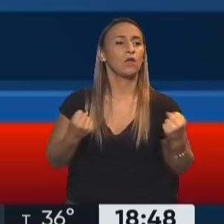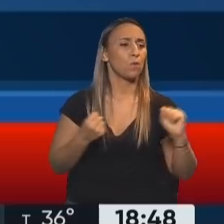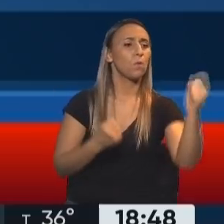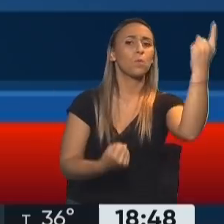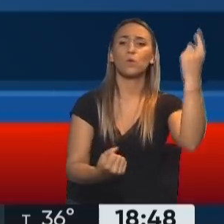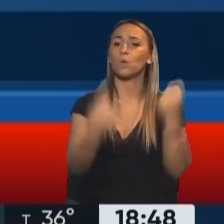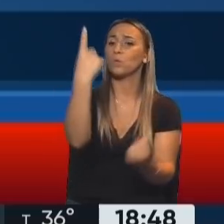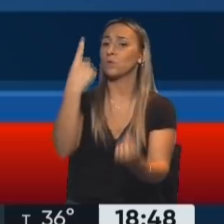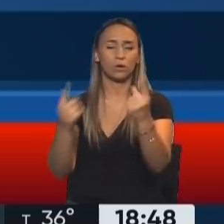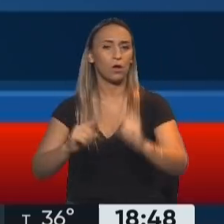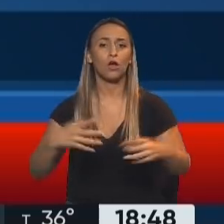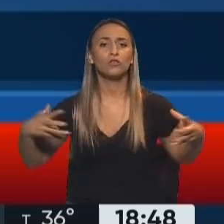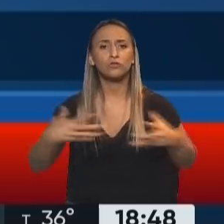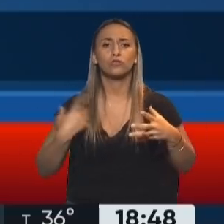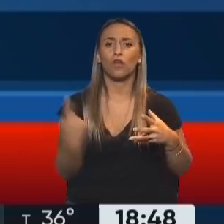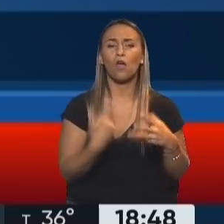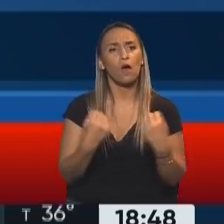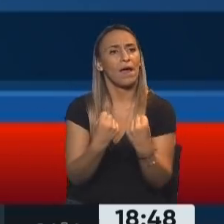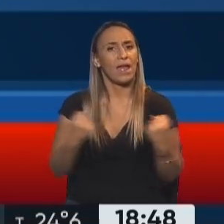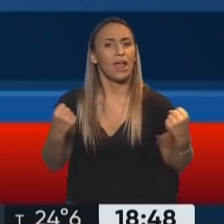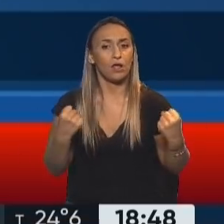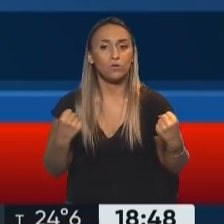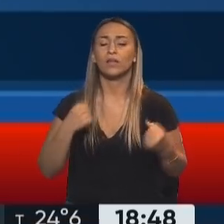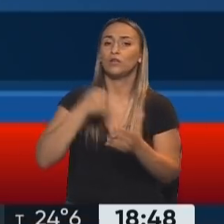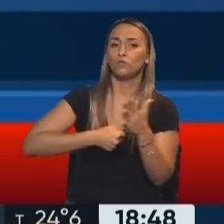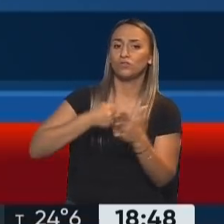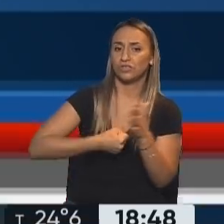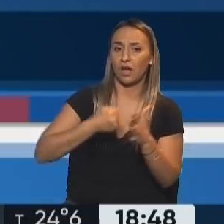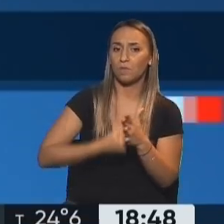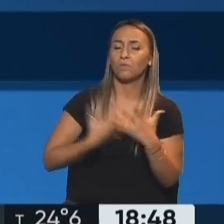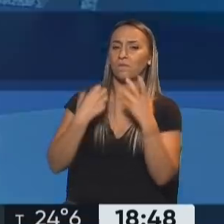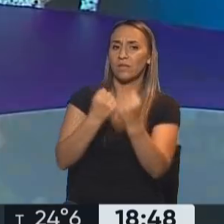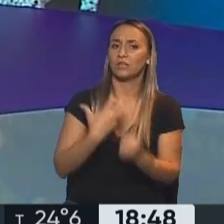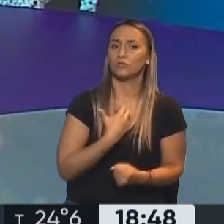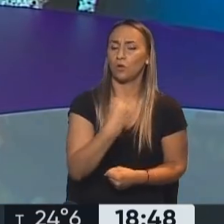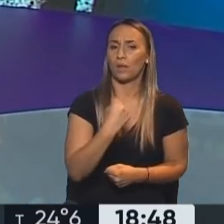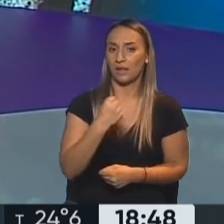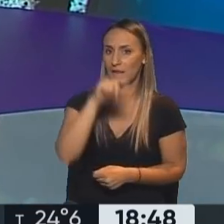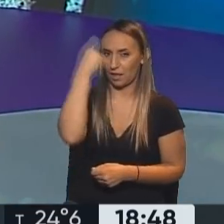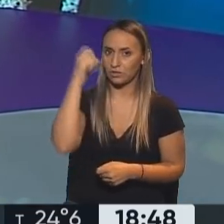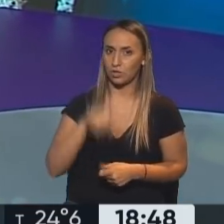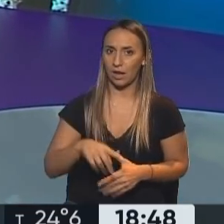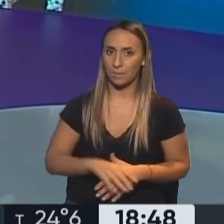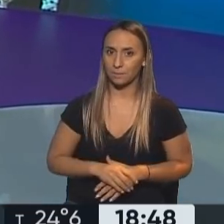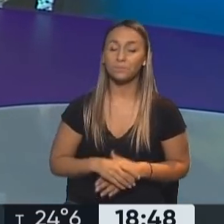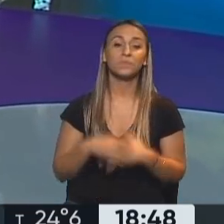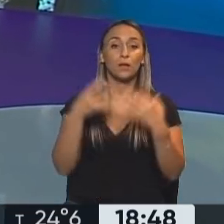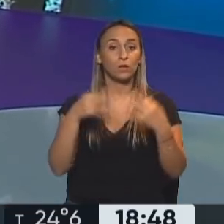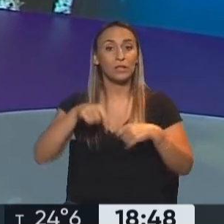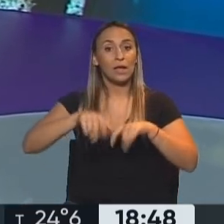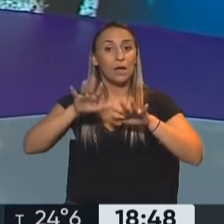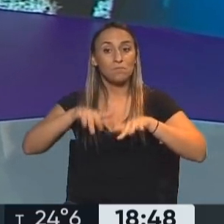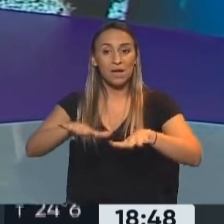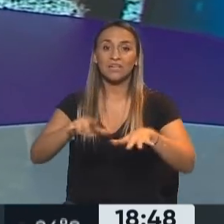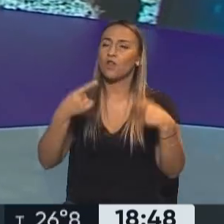los héroes son colectivos y son los patriotas que luchan por la soberanía nacional. Bueno, justamente esta marcha no es una